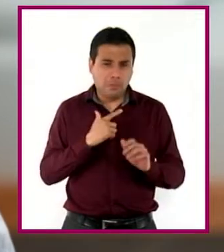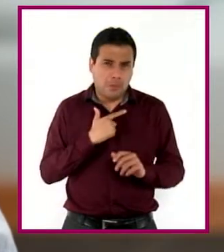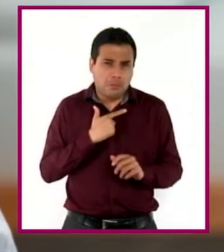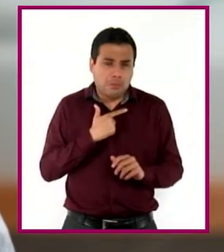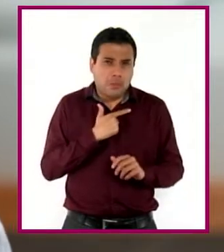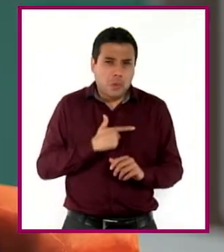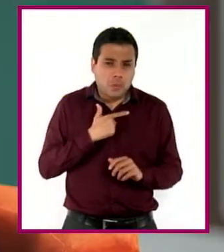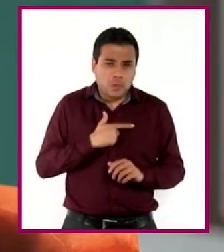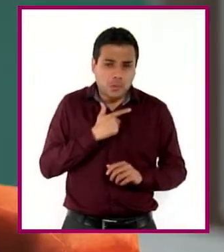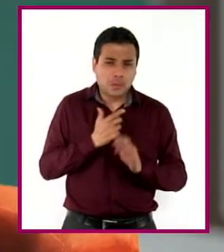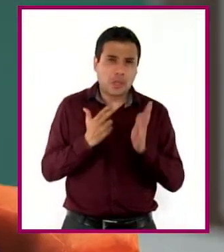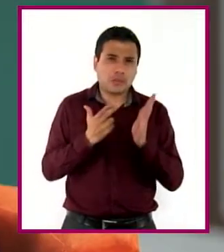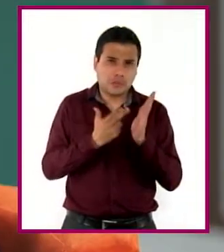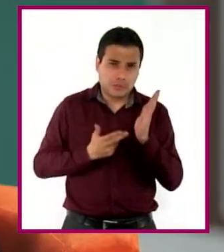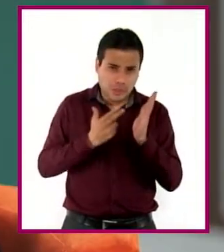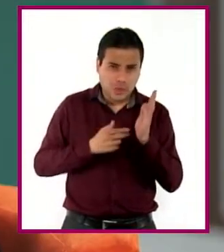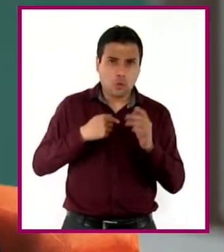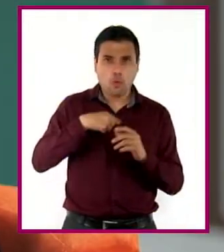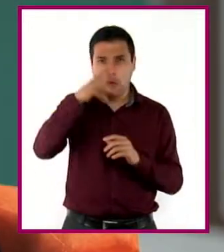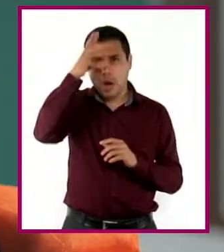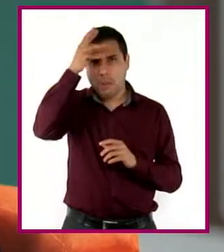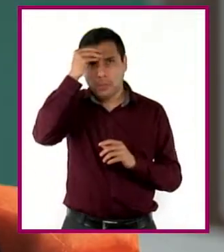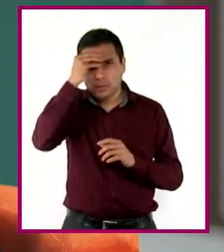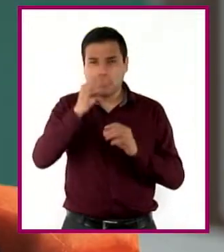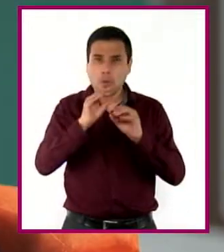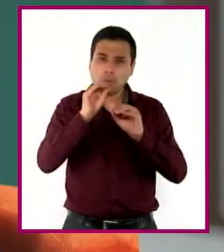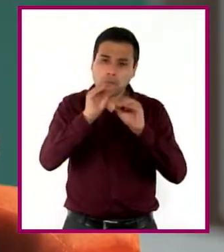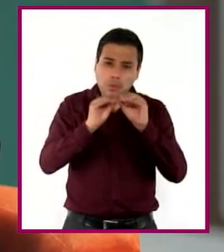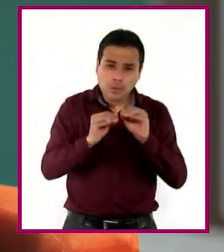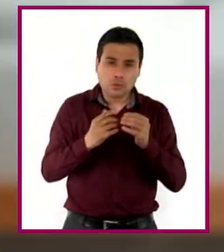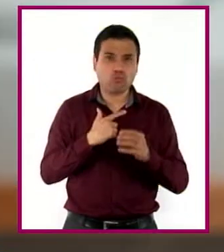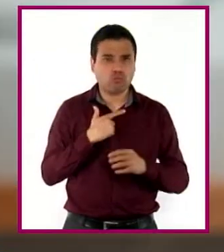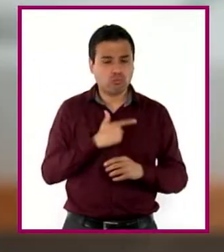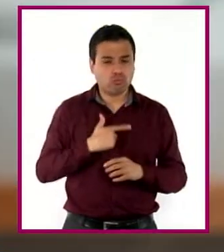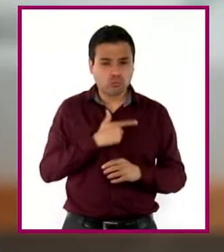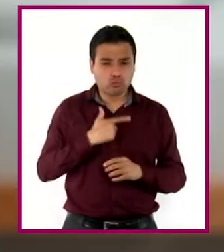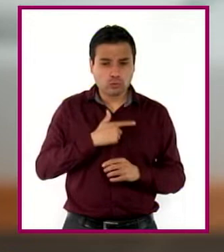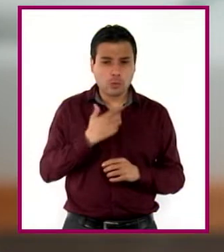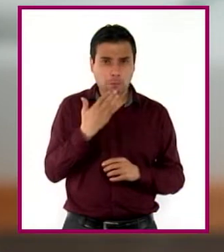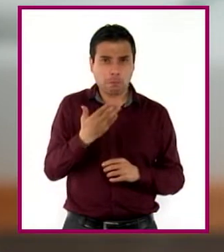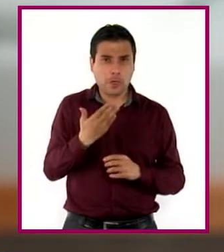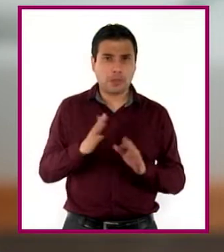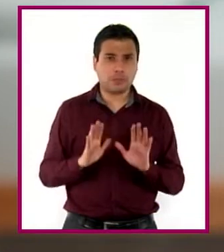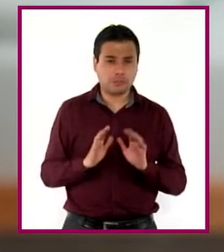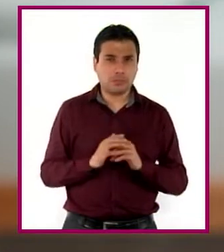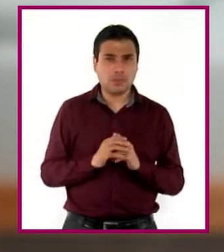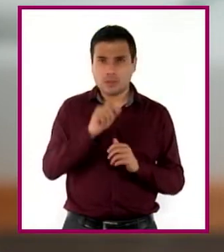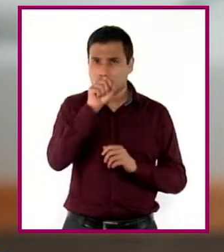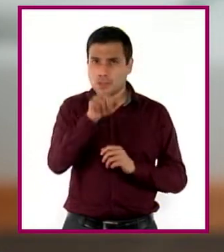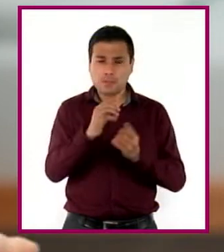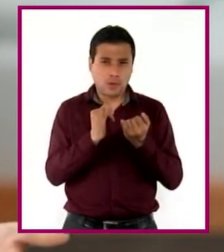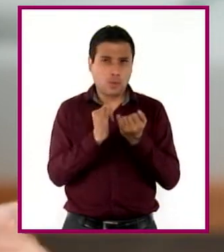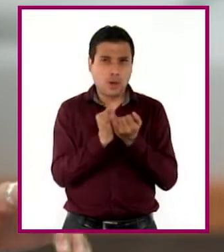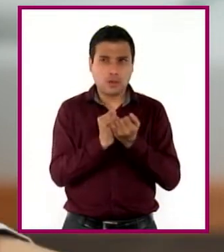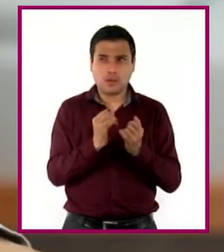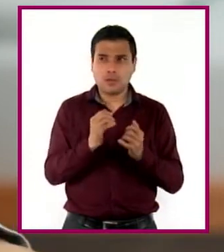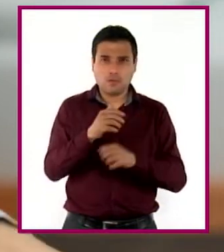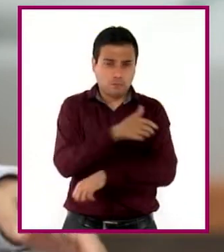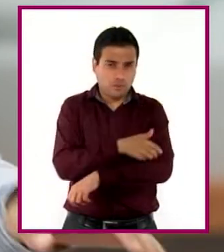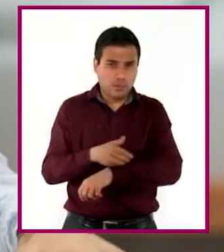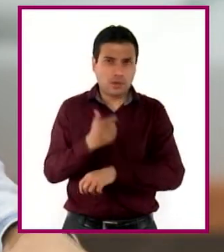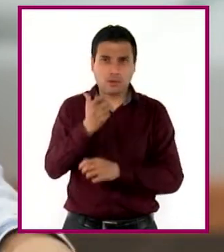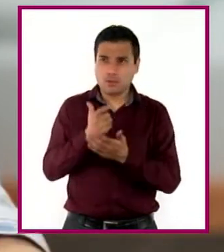taller me ayudó mucho. Aprendí a manejar los materiales y empecé a agarrar el gusto. Además de que me permitía ayudar con los gastos de la casa.